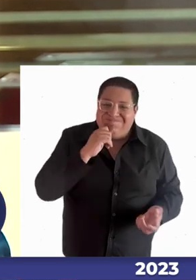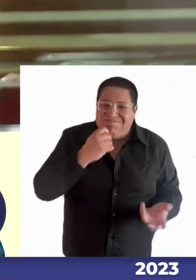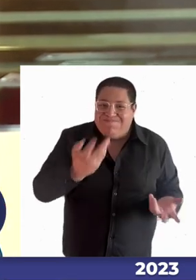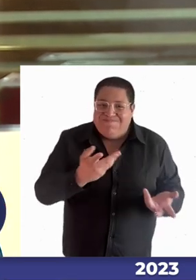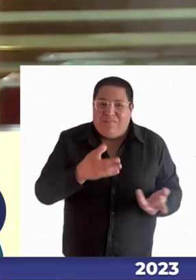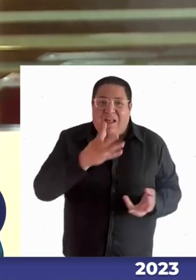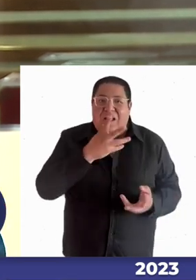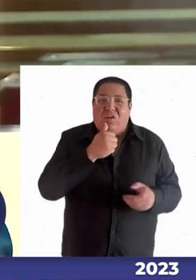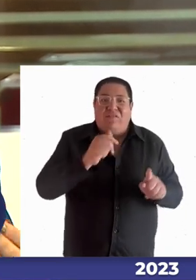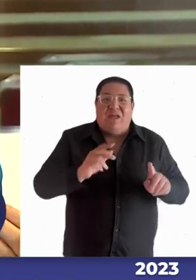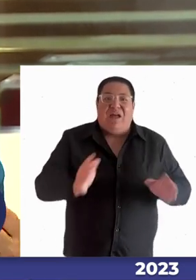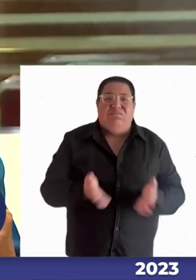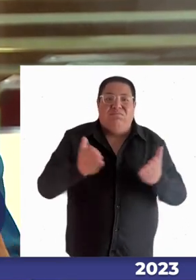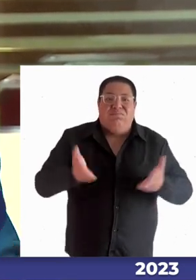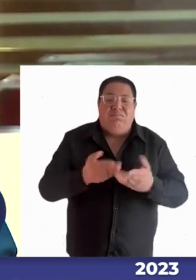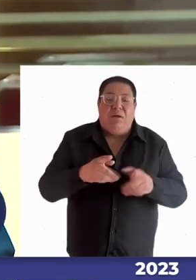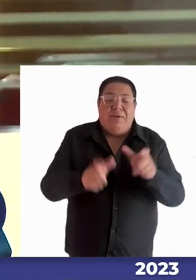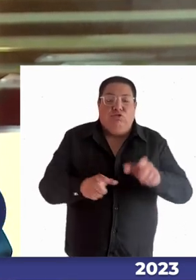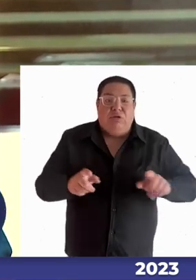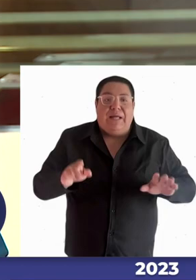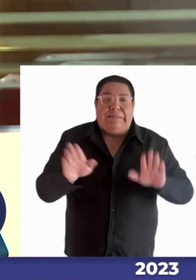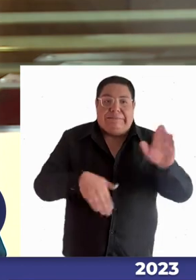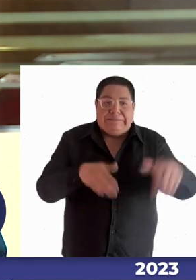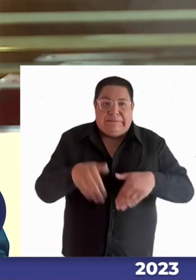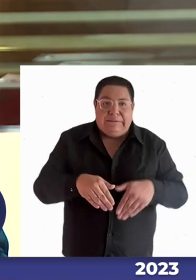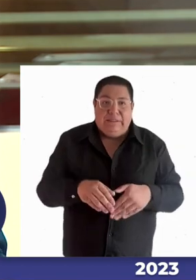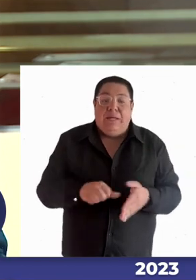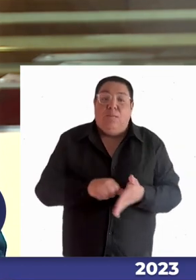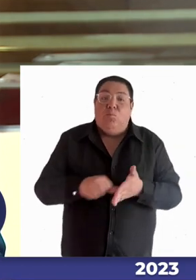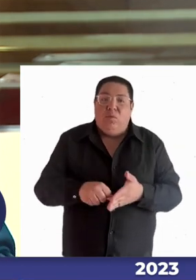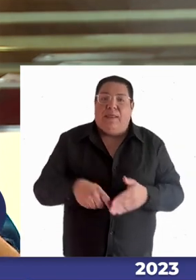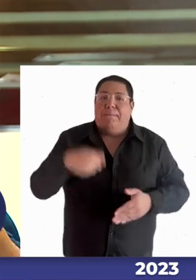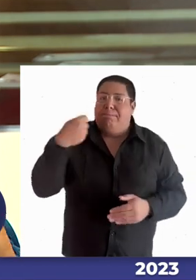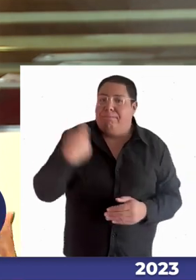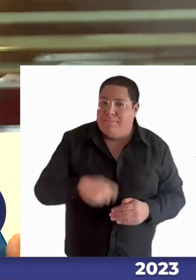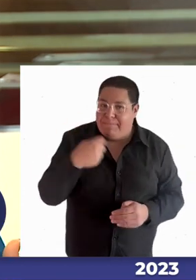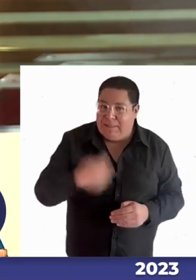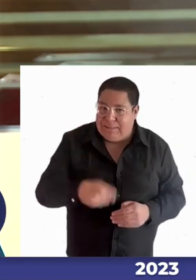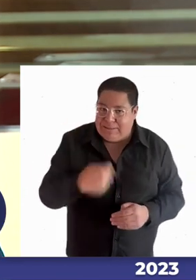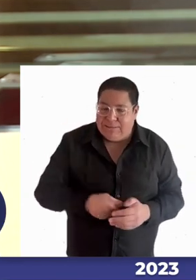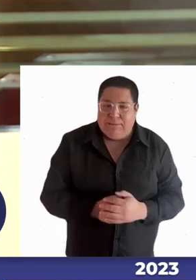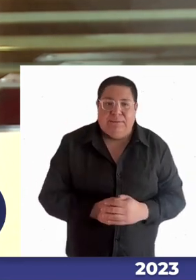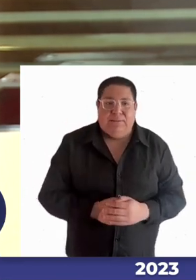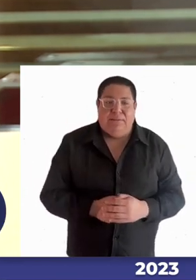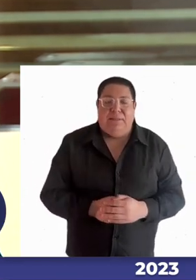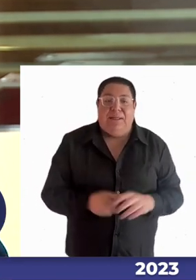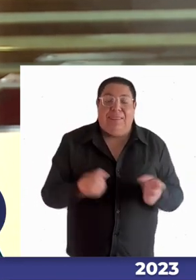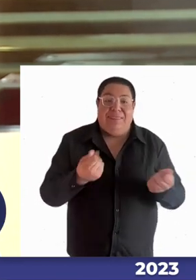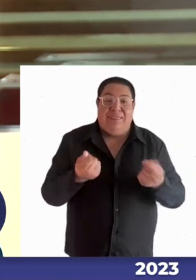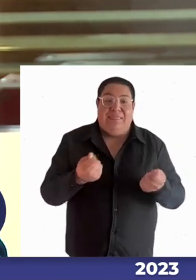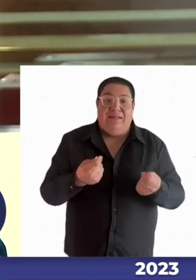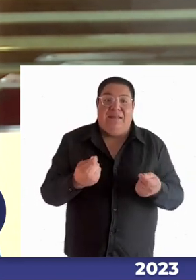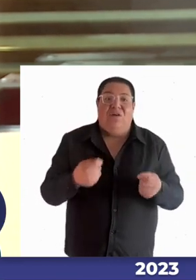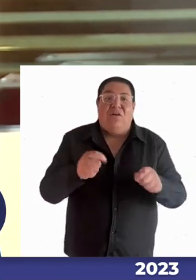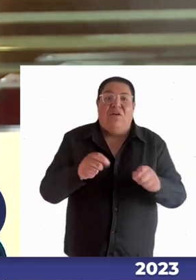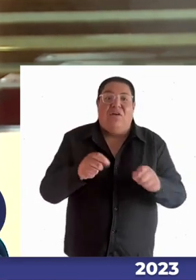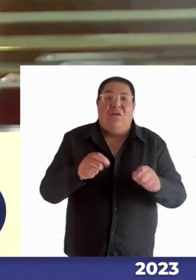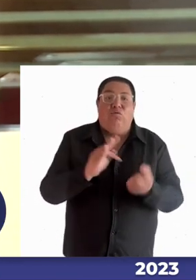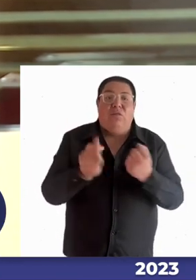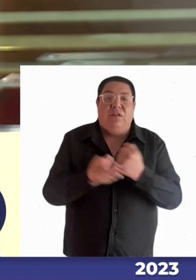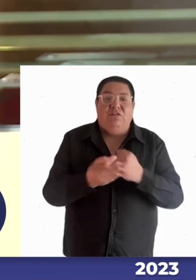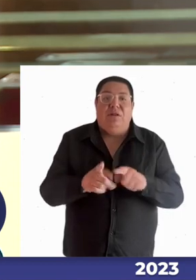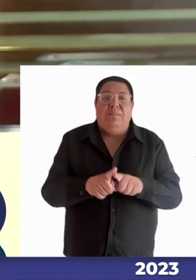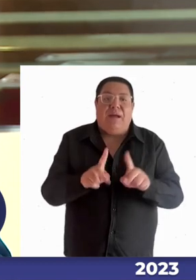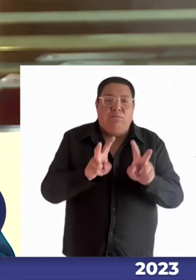incentivo a contratar hoy día las multas son más grandes los dineros destinados a fundaciones son mucho más restrictivos y